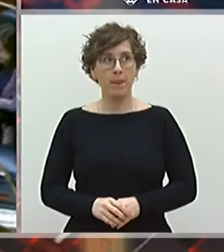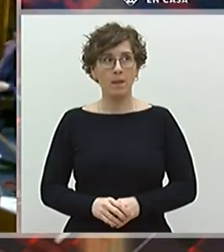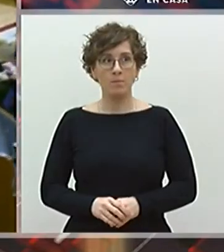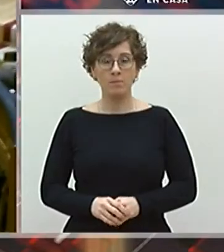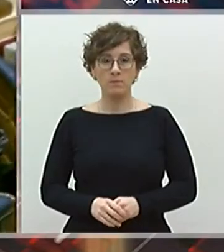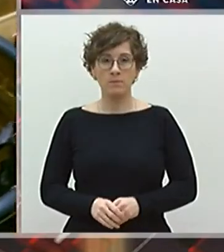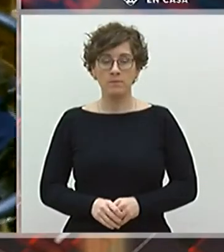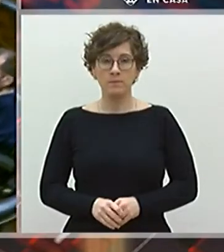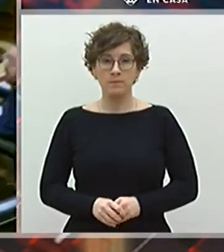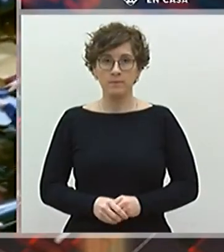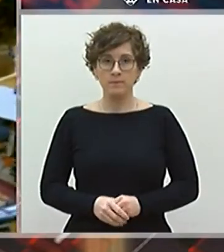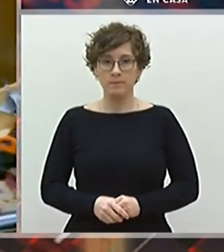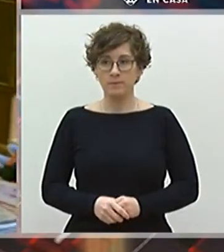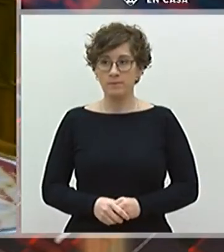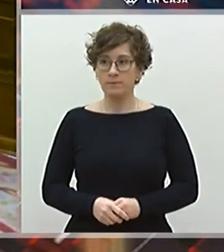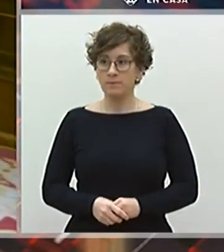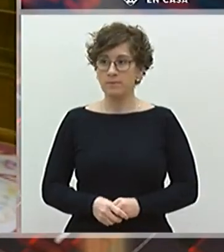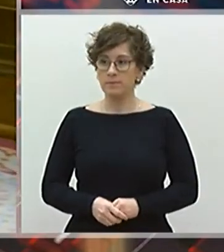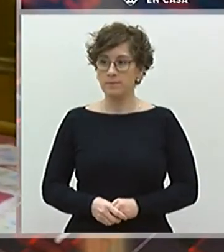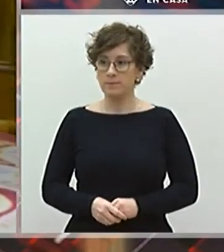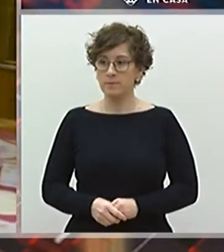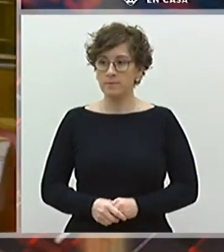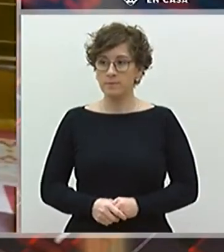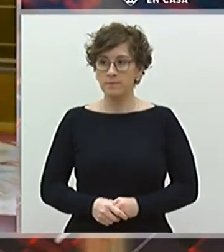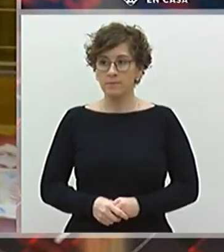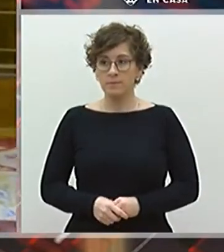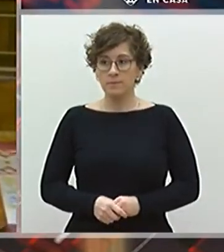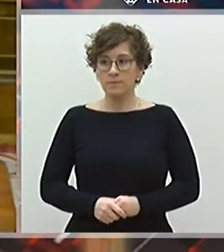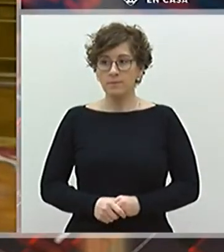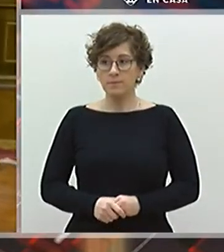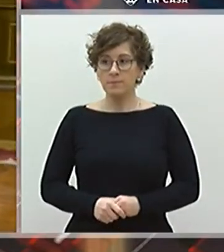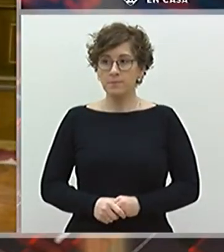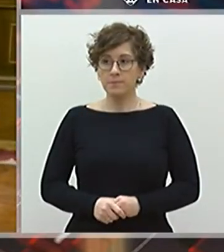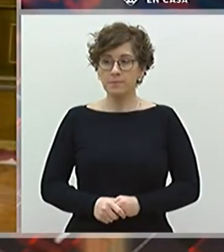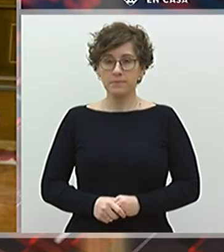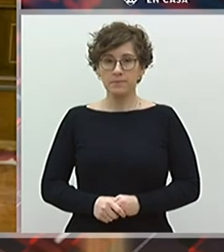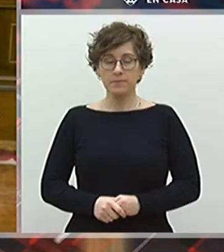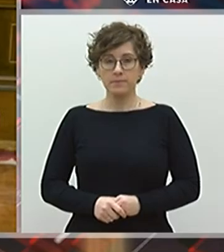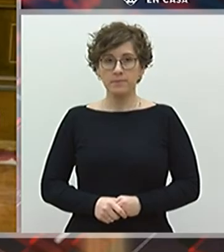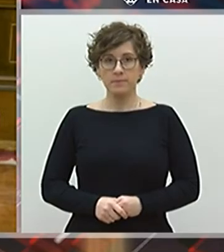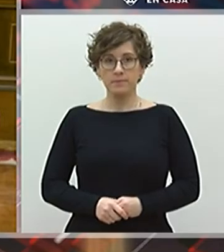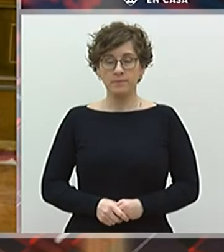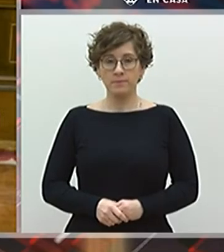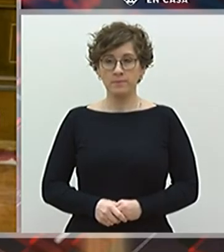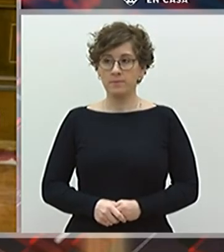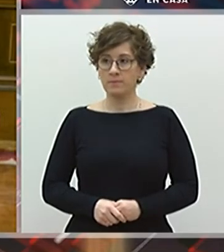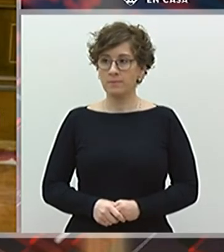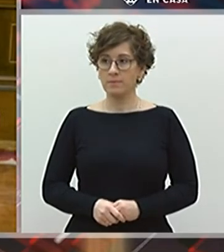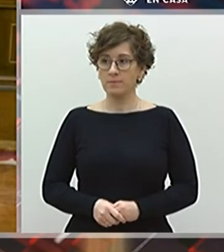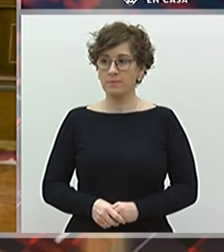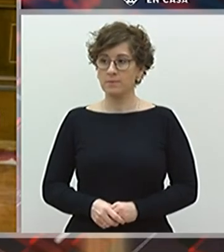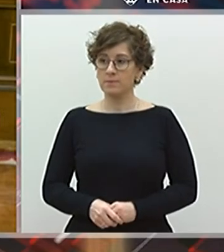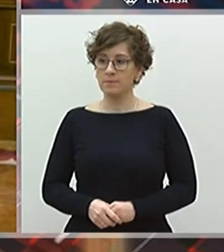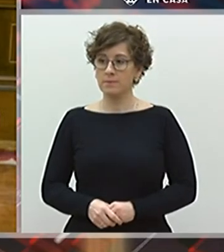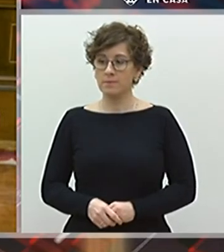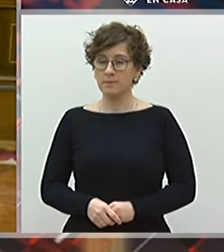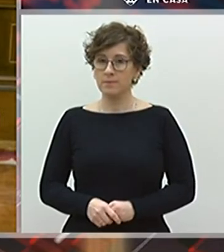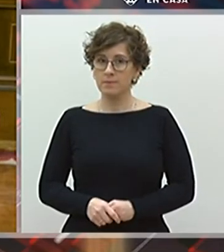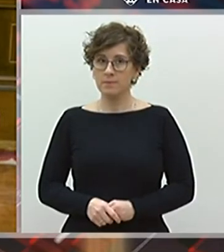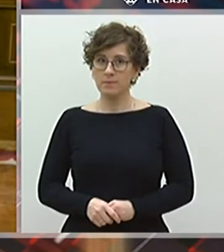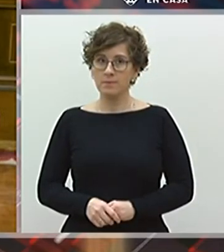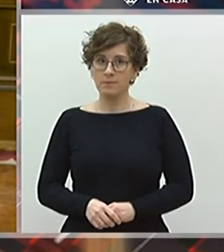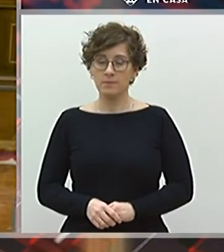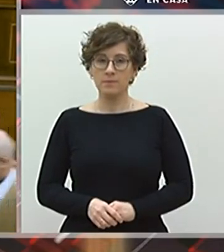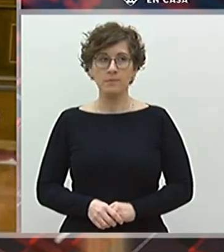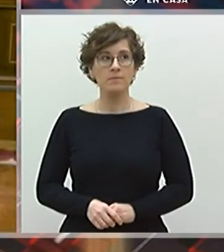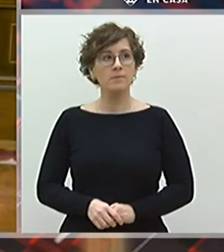Hoy a Che Bildu de los nuevos pactos de la Moncloa no asistirán, han dicho, a la reunión a la que les ha convocado el presidente del gobierno la semana que viene